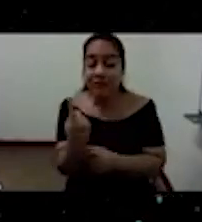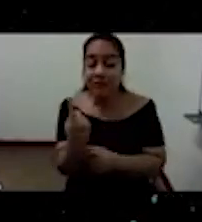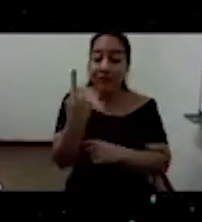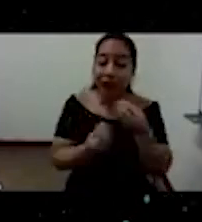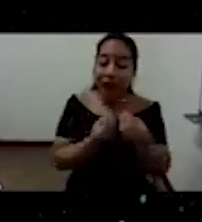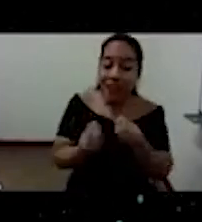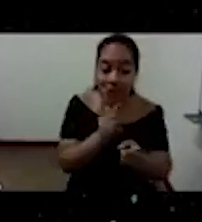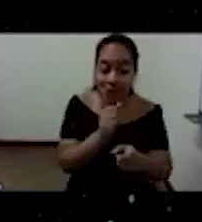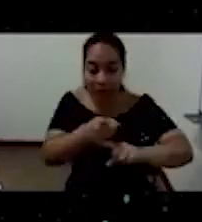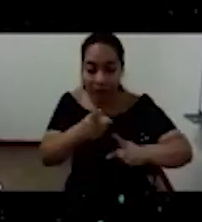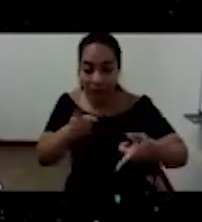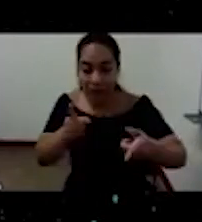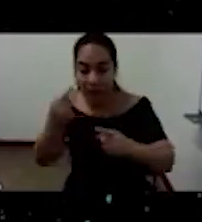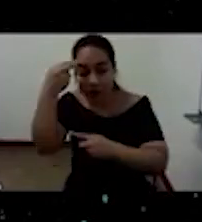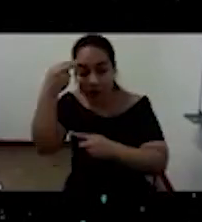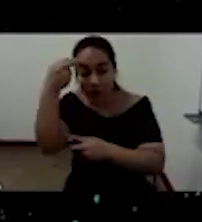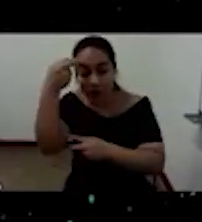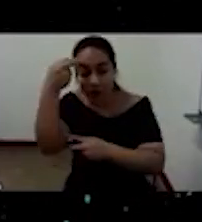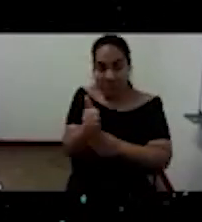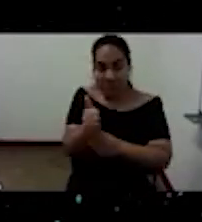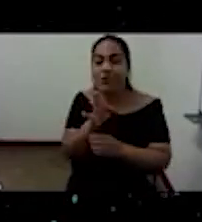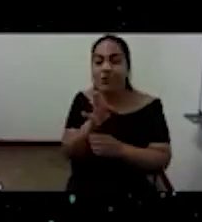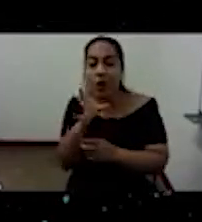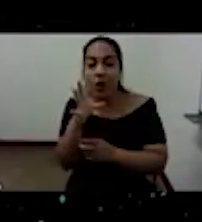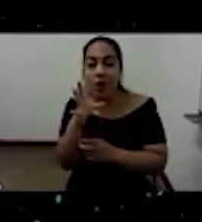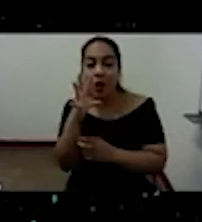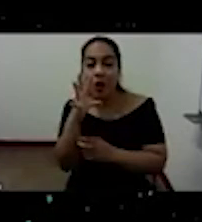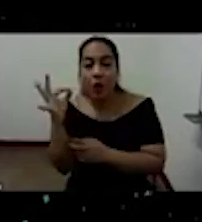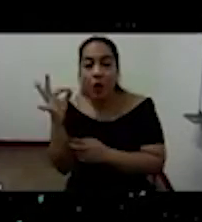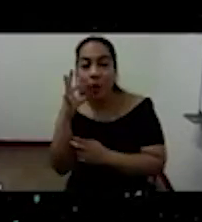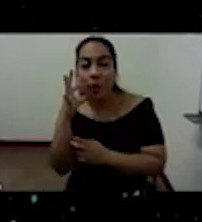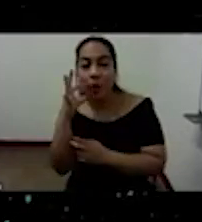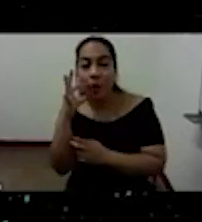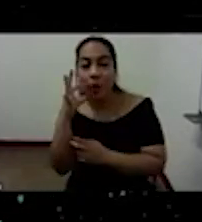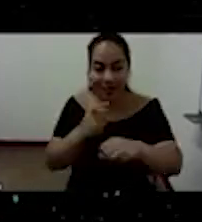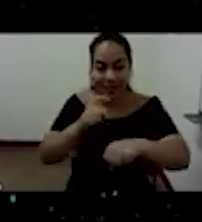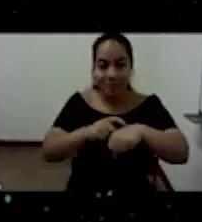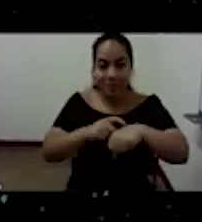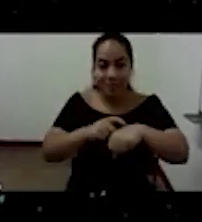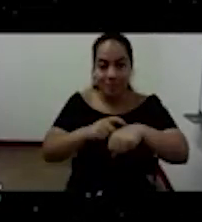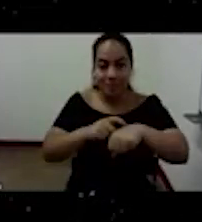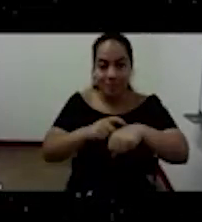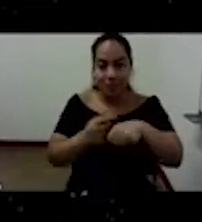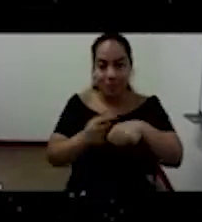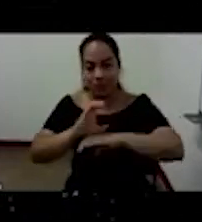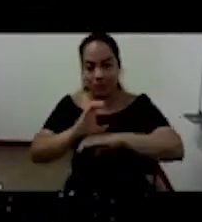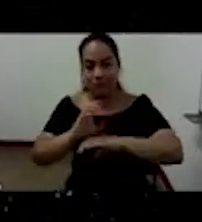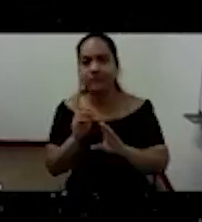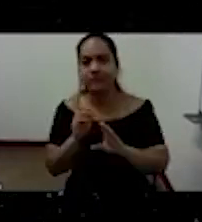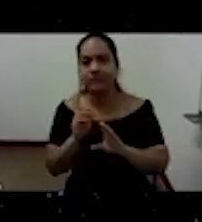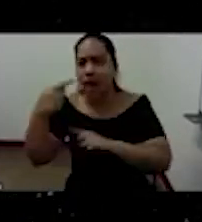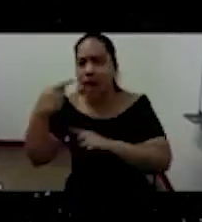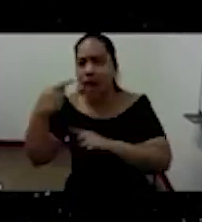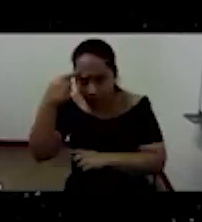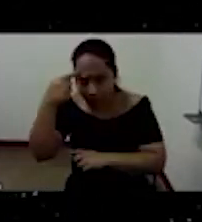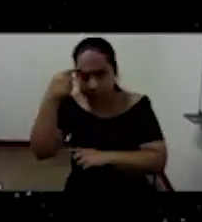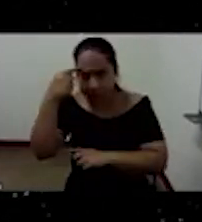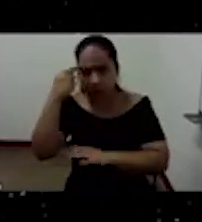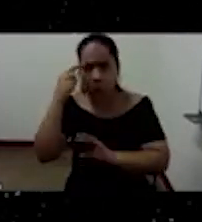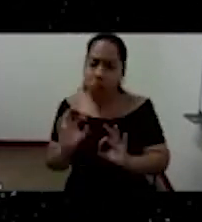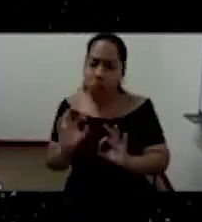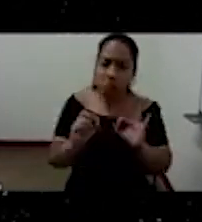misma. En la época moderna hemos creído con buena,